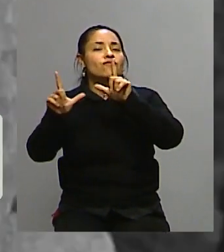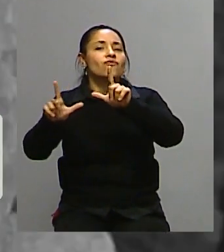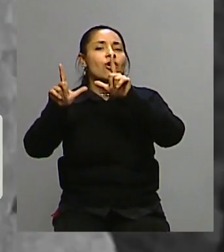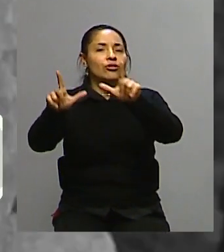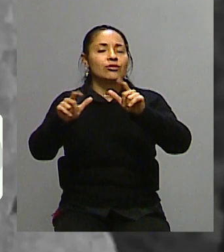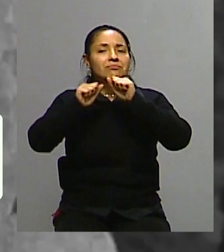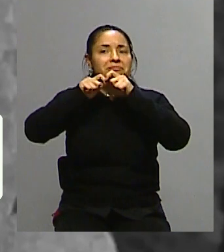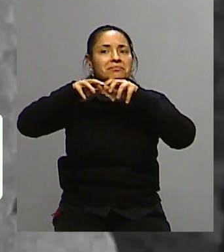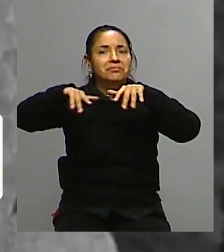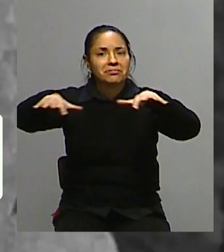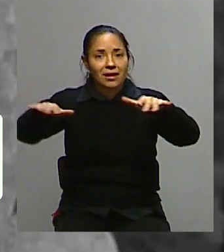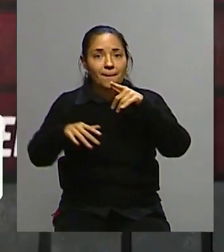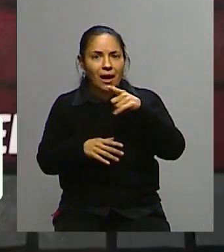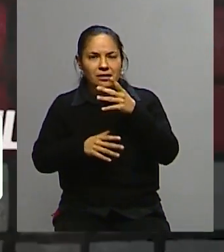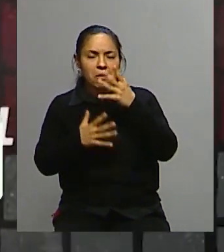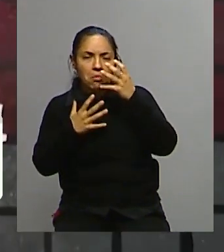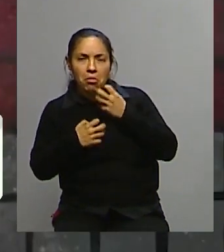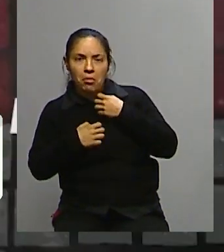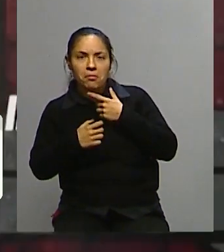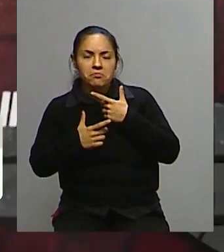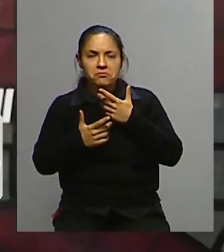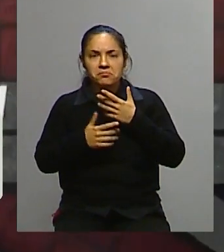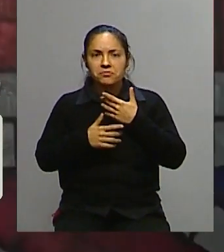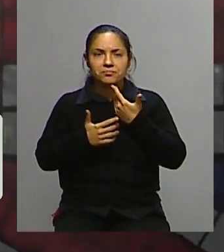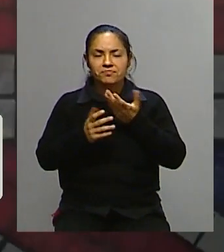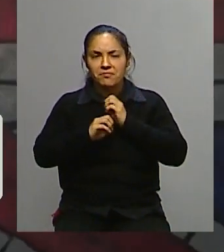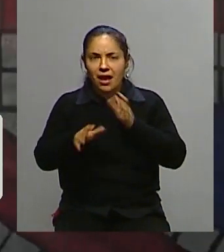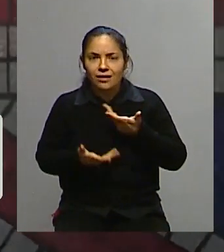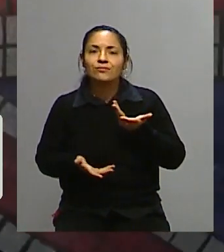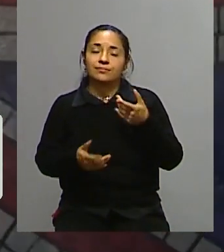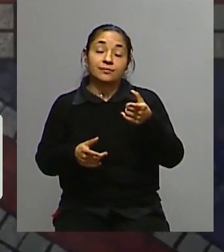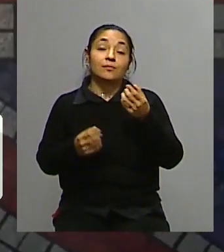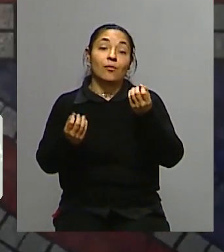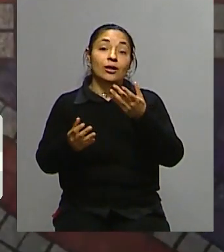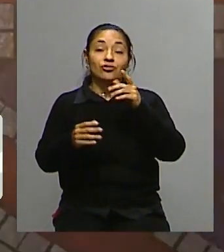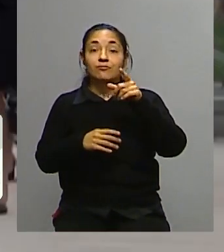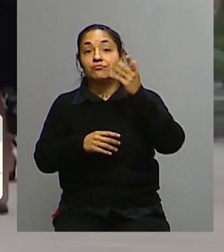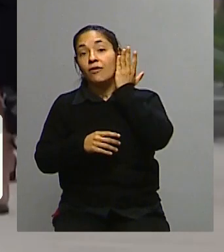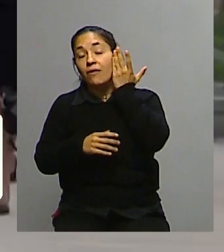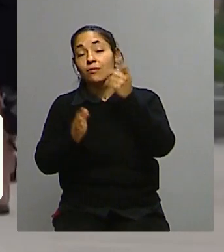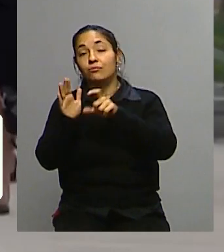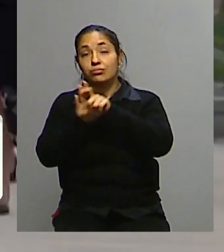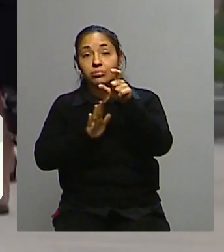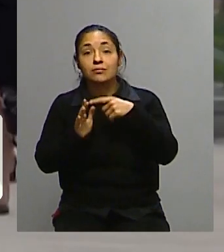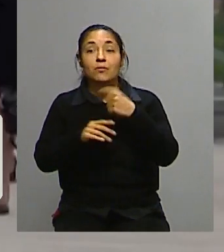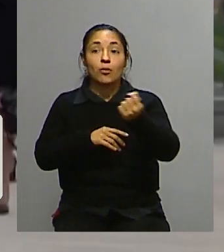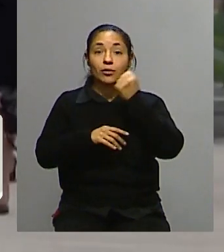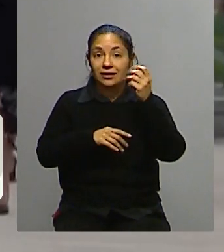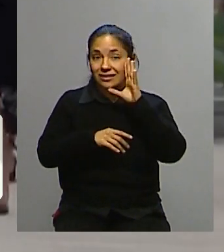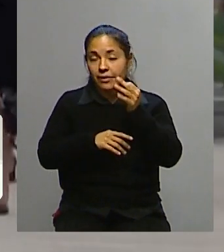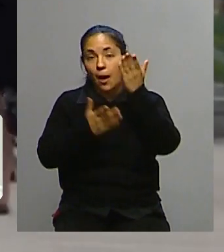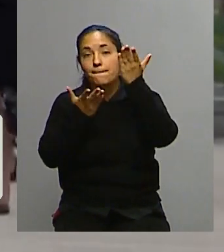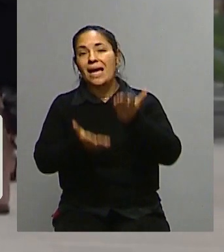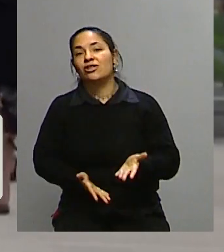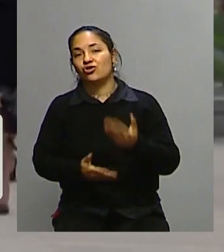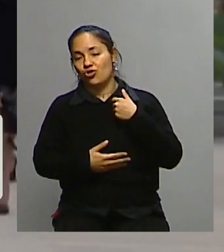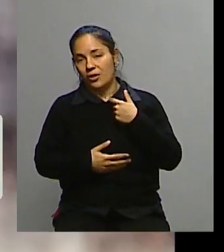la sensación de que estaba en mal humor, pero también en esa cuestión que se generaba en las redes sociales, muchos decían, bueno, no hay que olvidarse que es un ser humano más